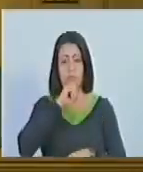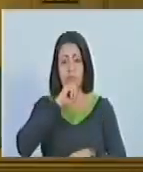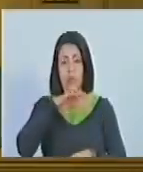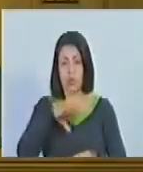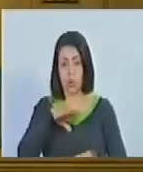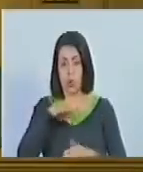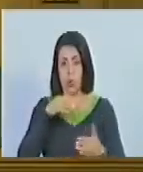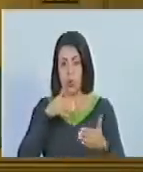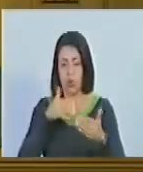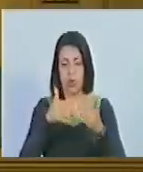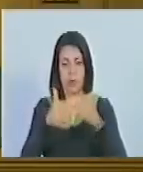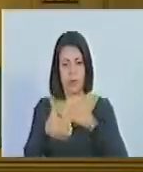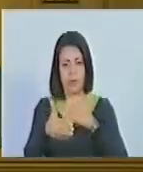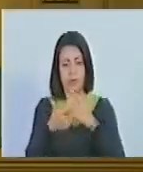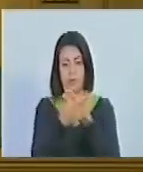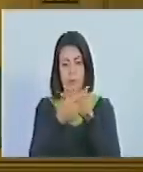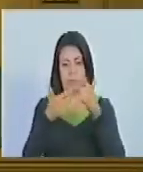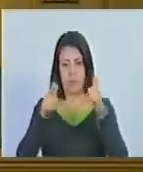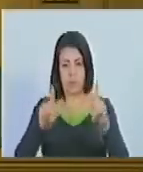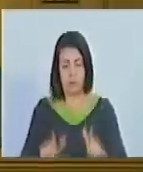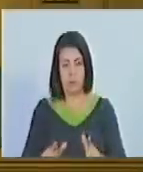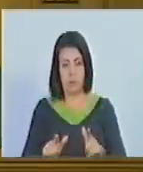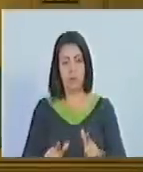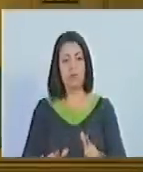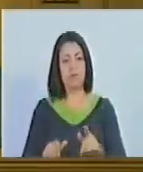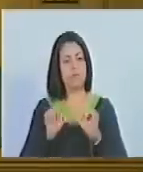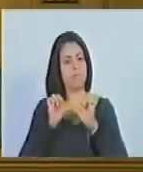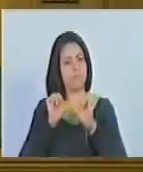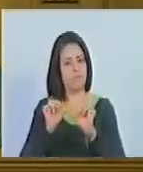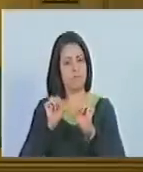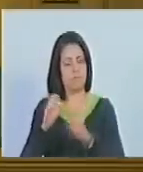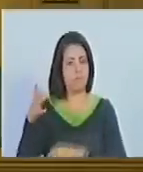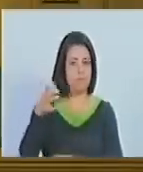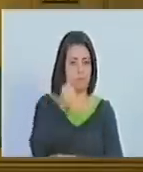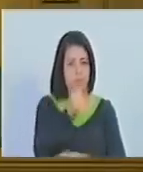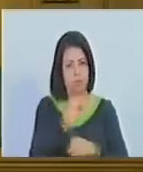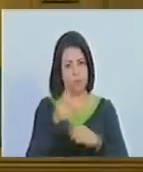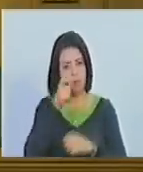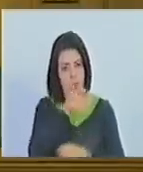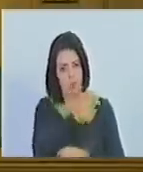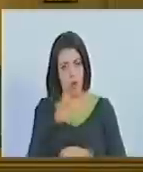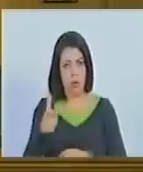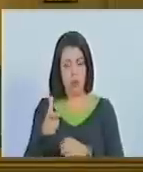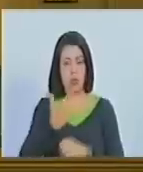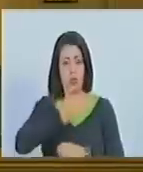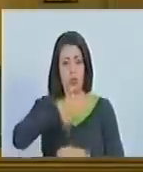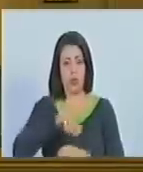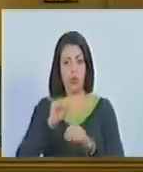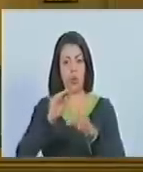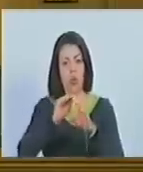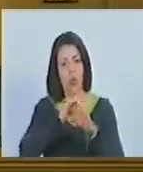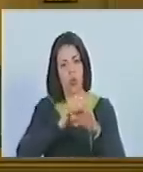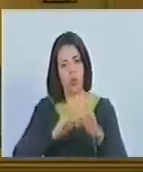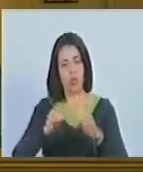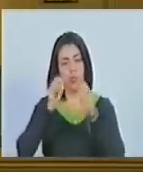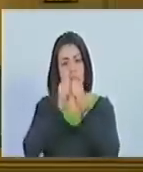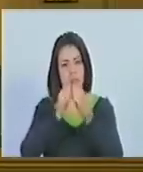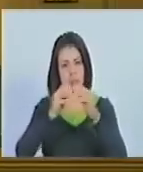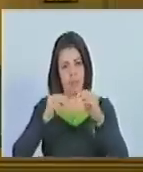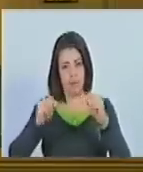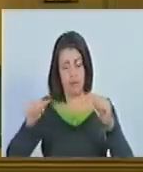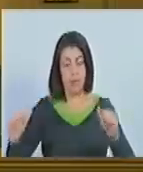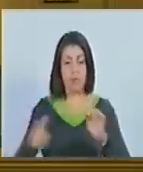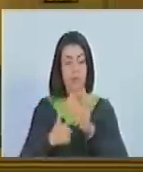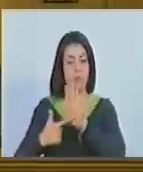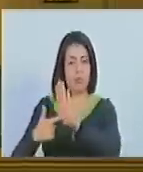en la historia libertaria y en la emancipación de los pueblos de nuestro continente. Un referente